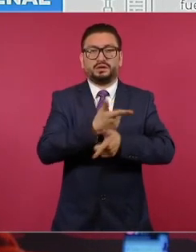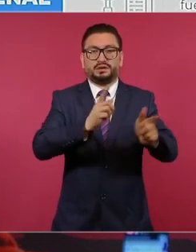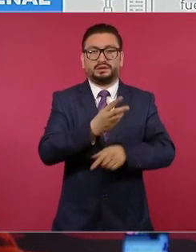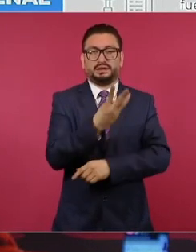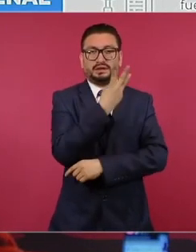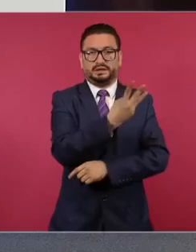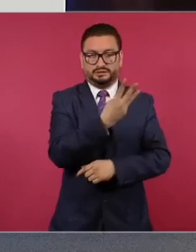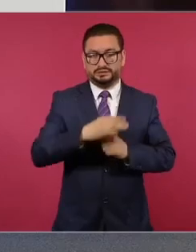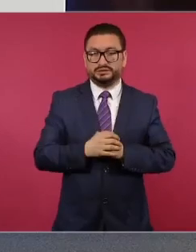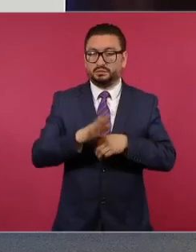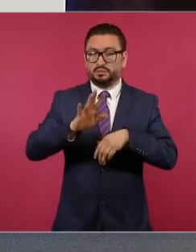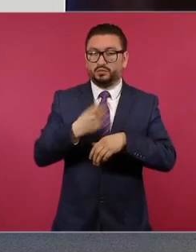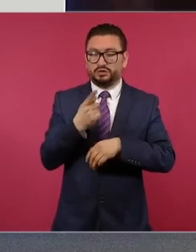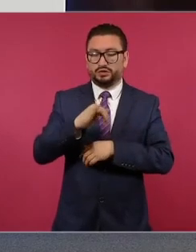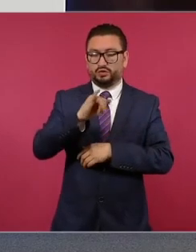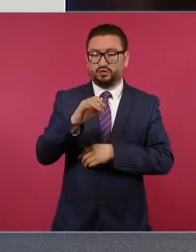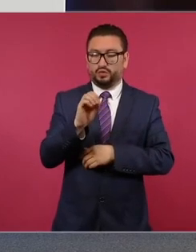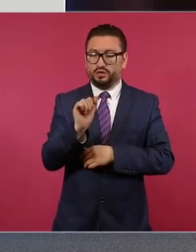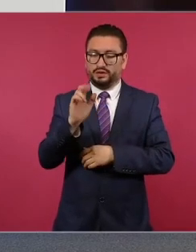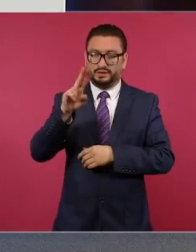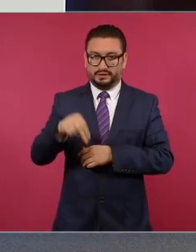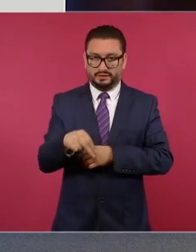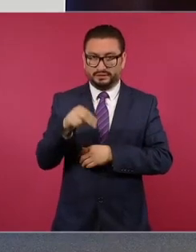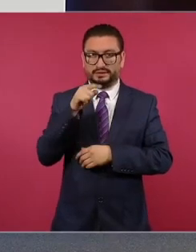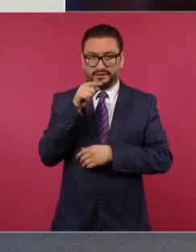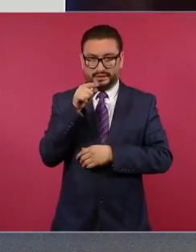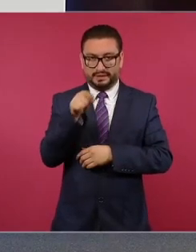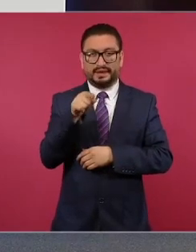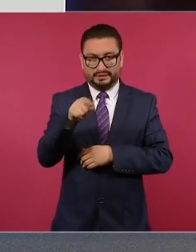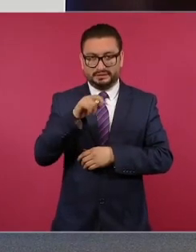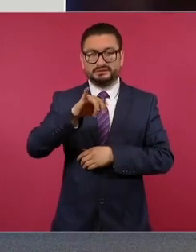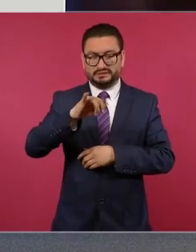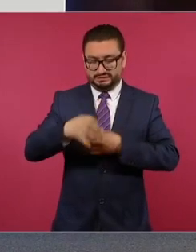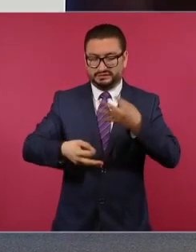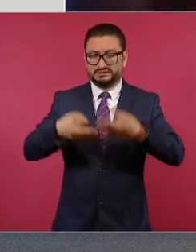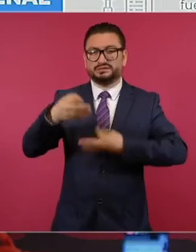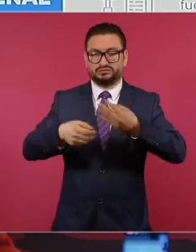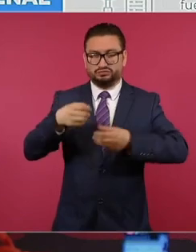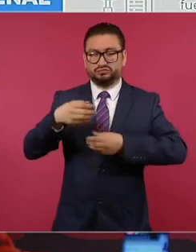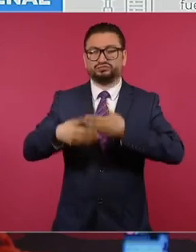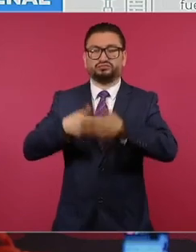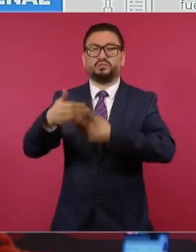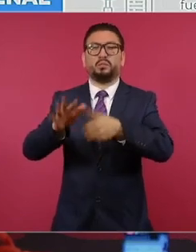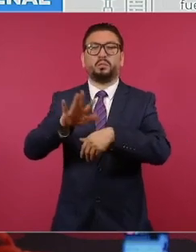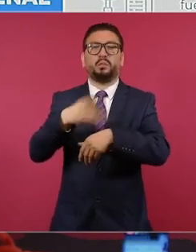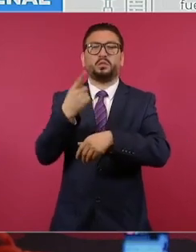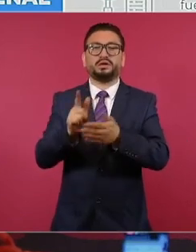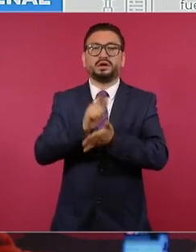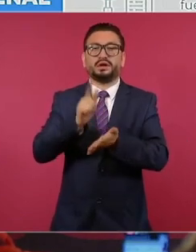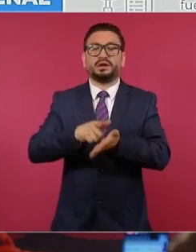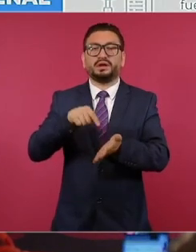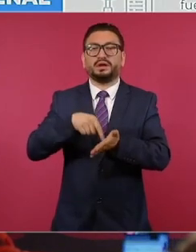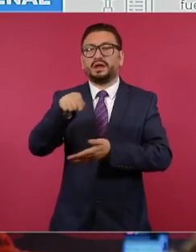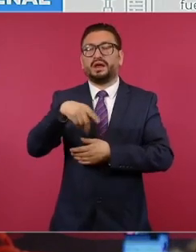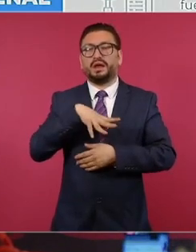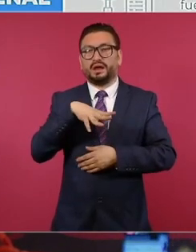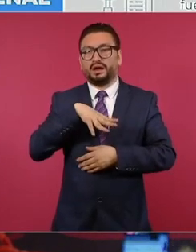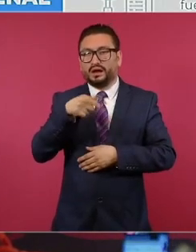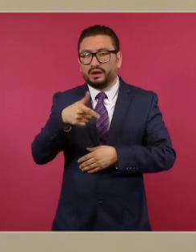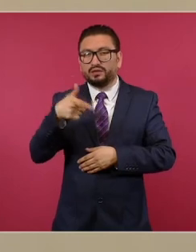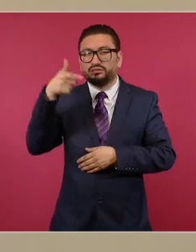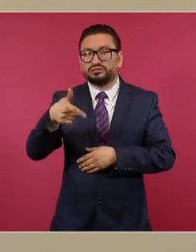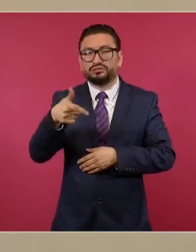ellos, ya que él sí fue vinculado a proceso, pero por el delito de portación de arma.